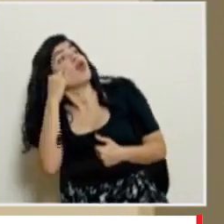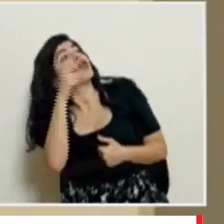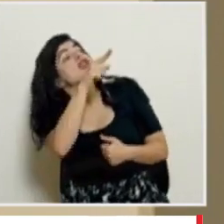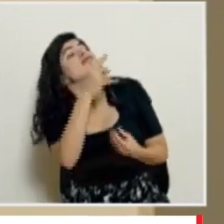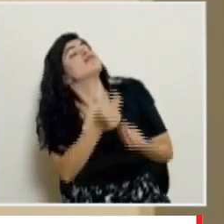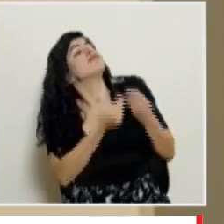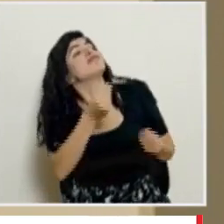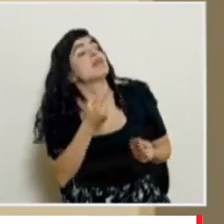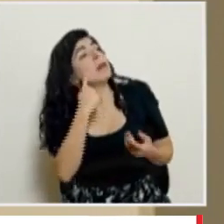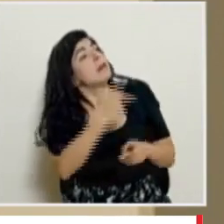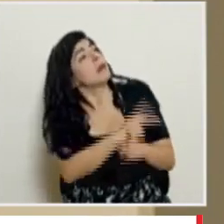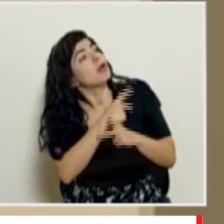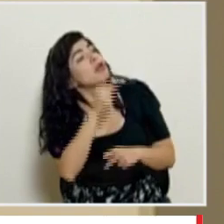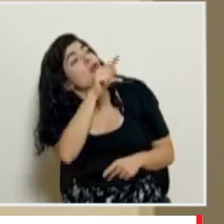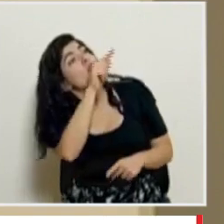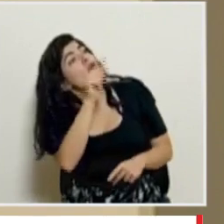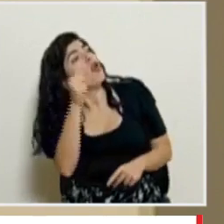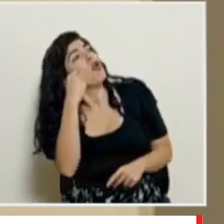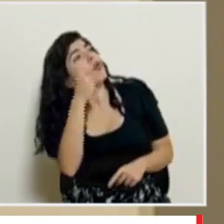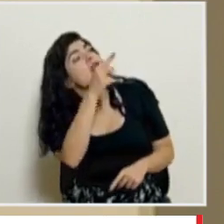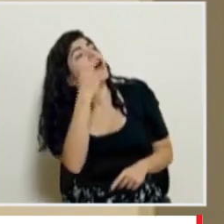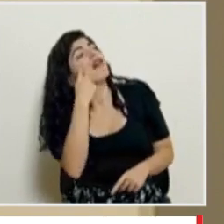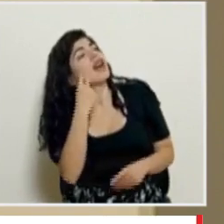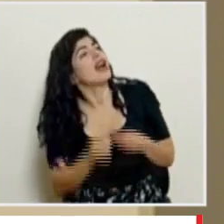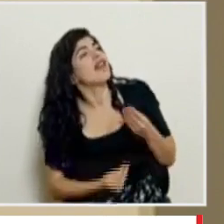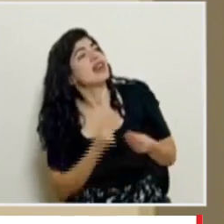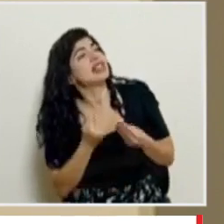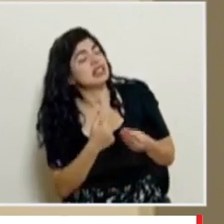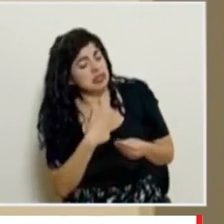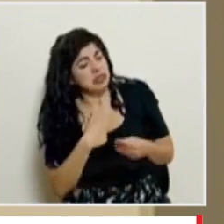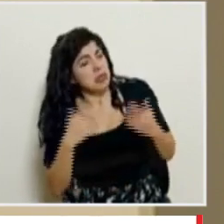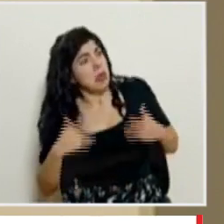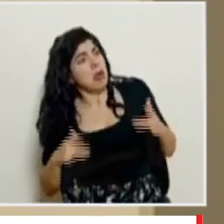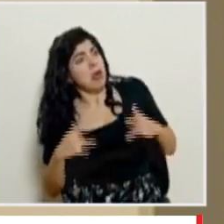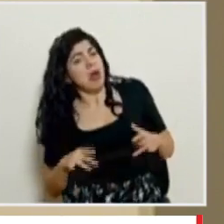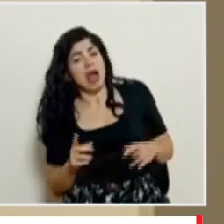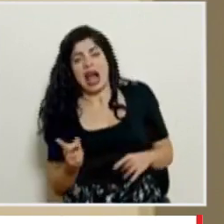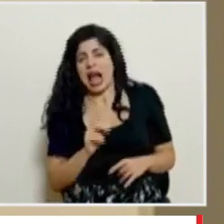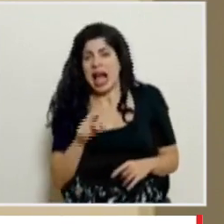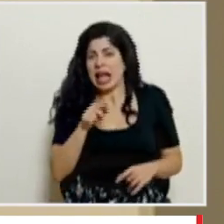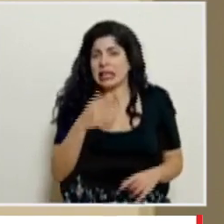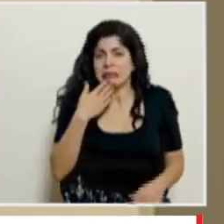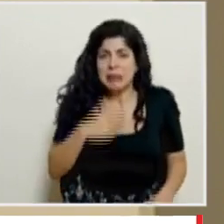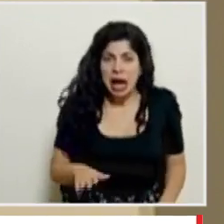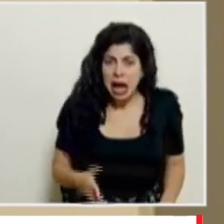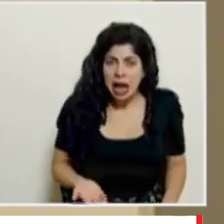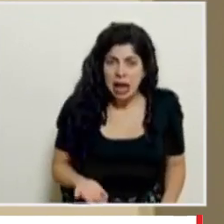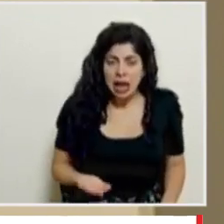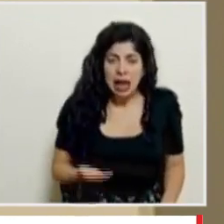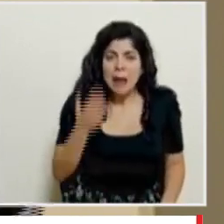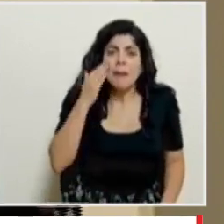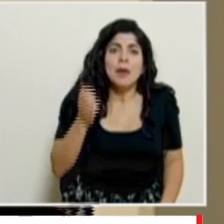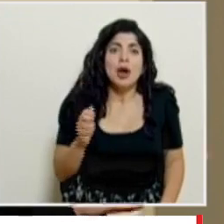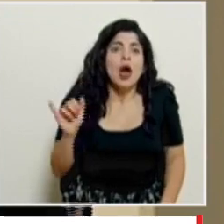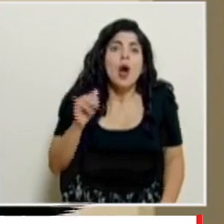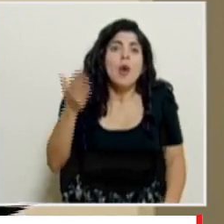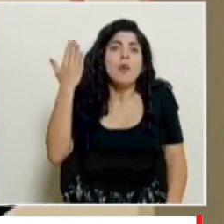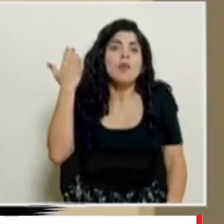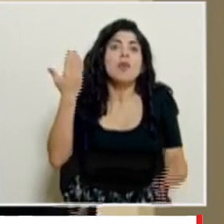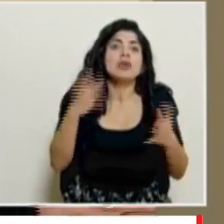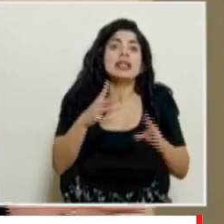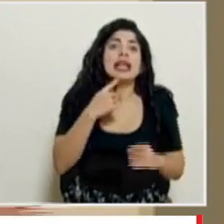tiene que tomar las medidas para proteger el gobierno sí que tiene que ver qué hace y no la población pues estamos muy mal porque al final como decíamos